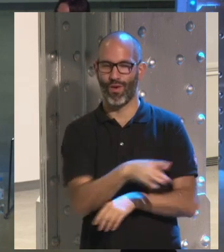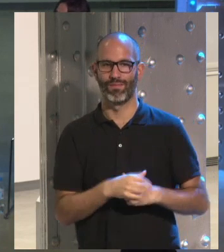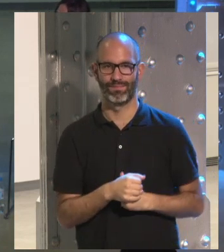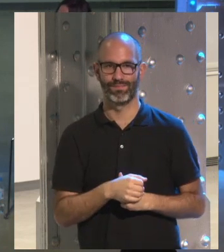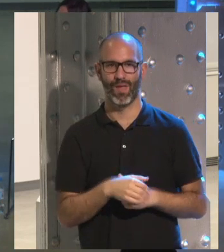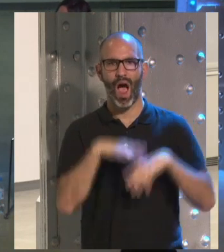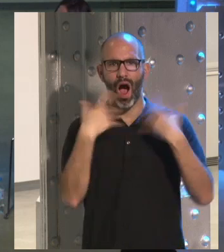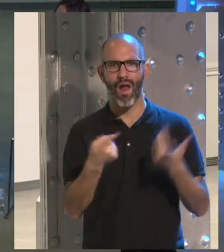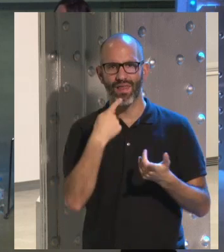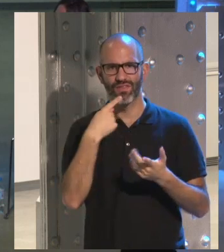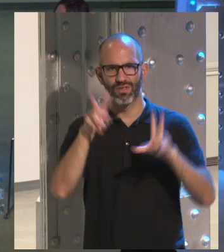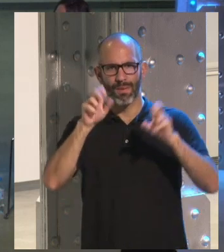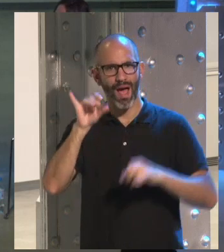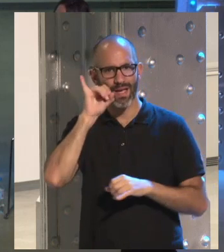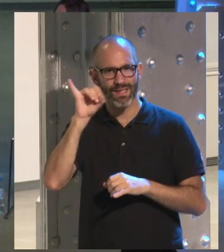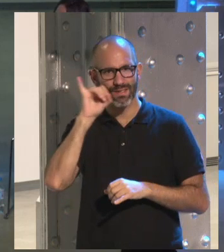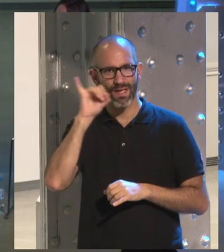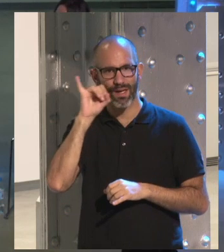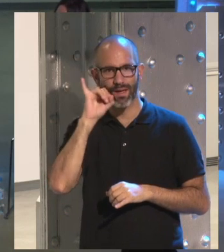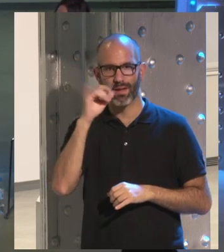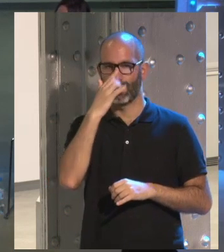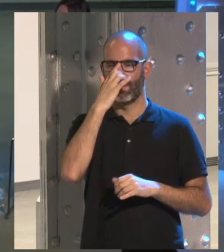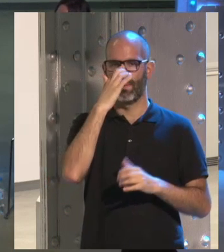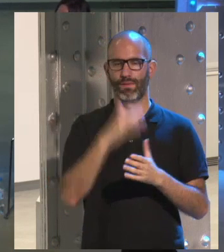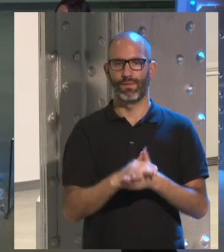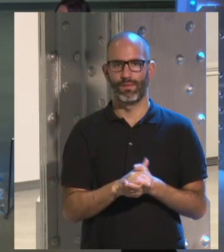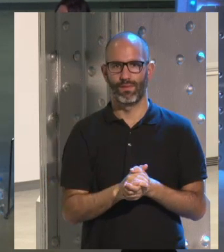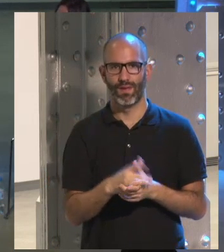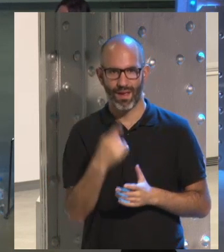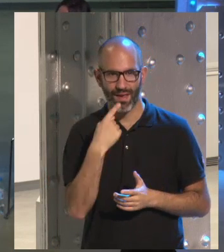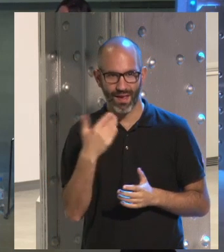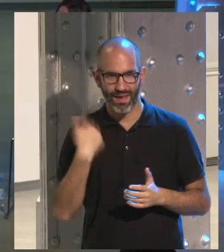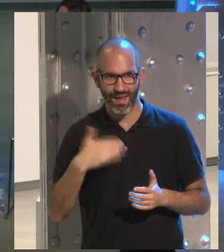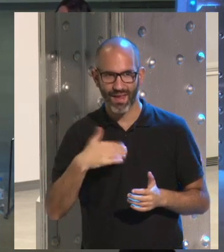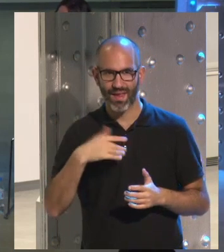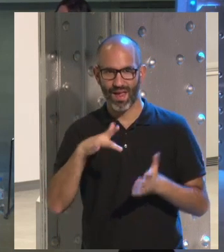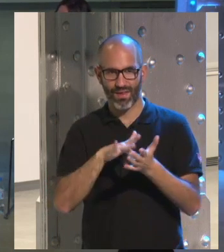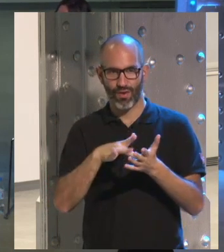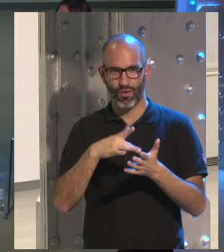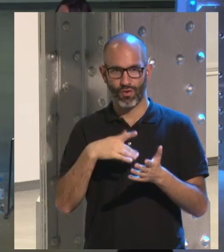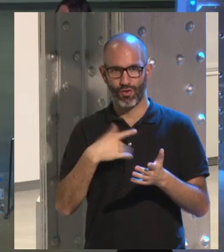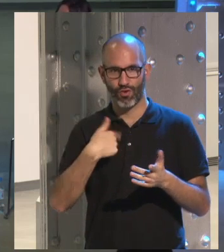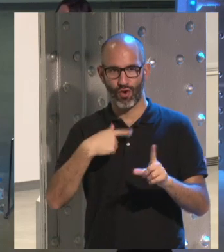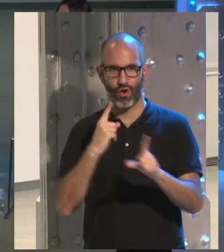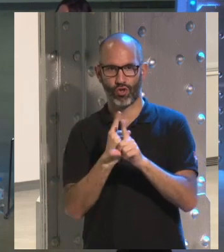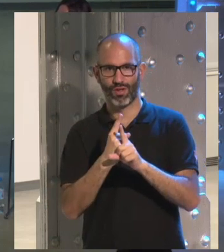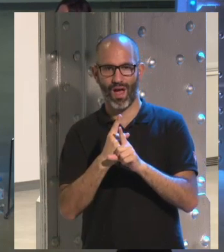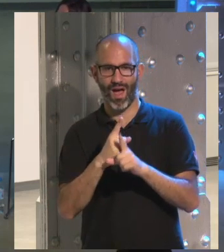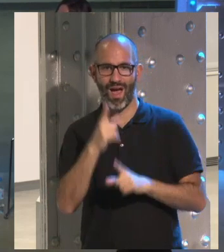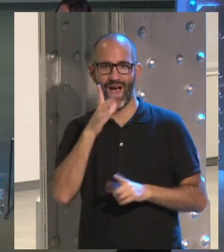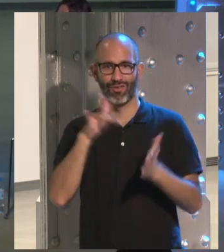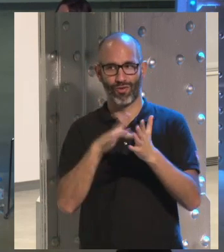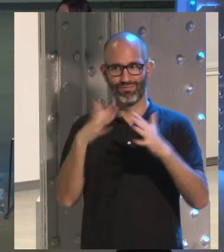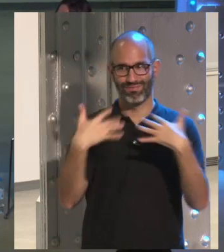Ahora que has hecho lo de Instagram, venga, vamos a abrir otro melón, que me gusta a esto. Ya sé, ya me he puesto en contra del fondo norte